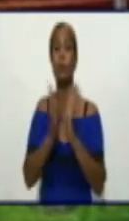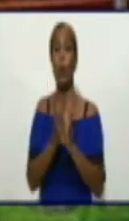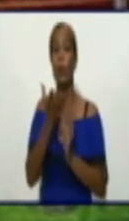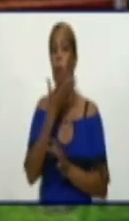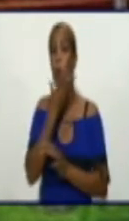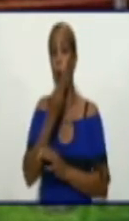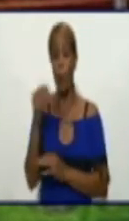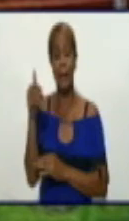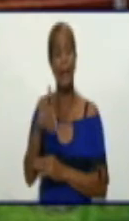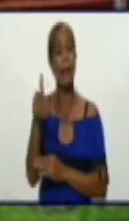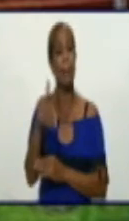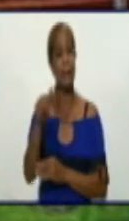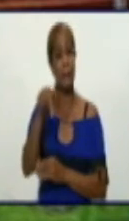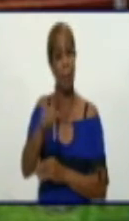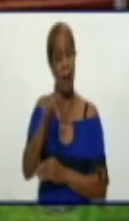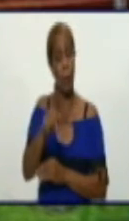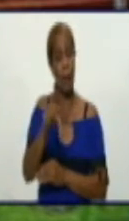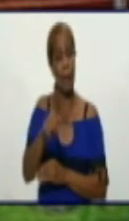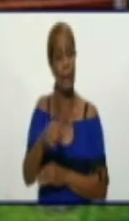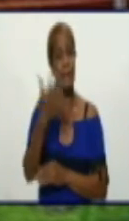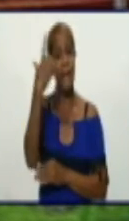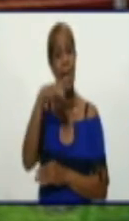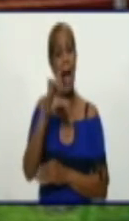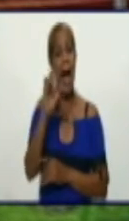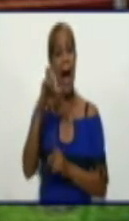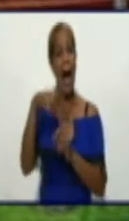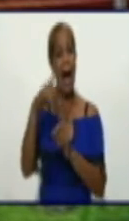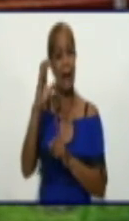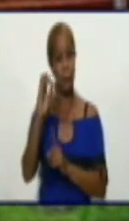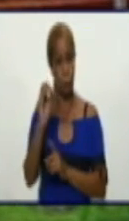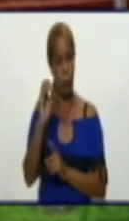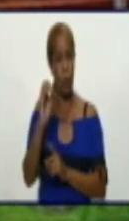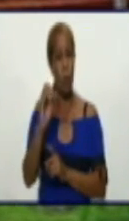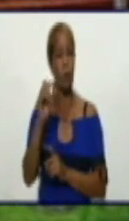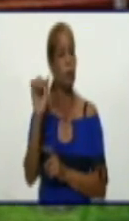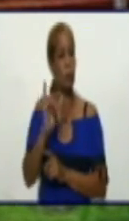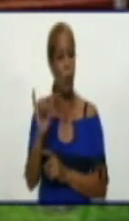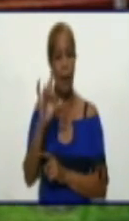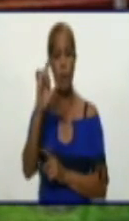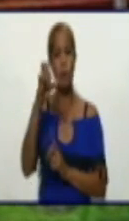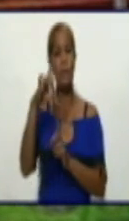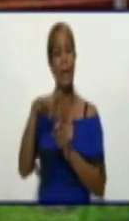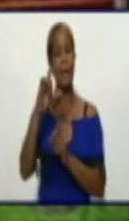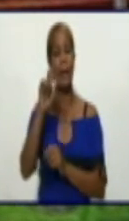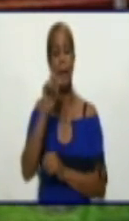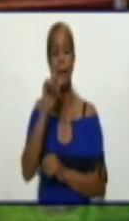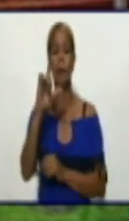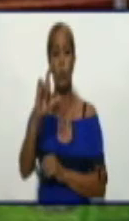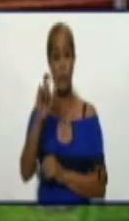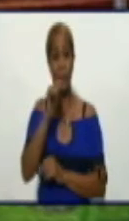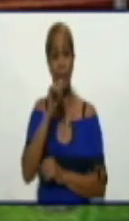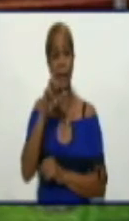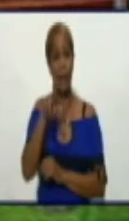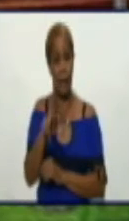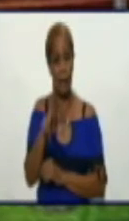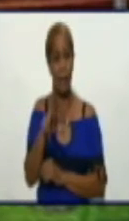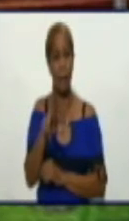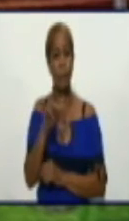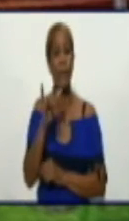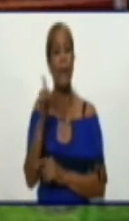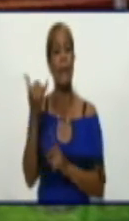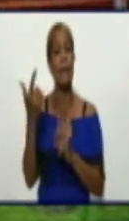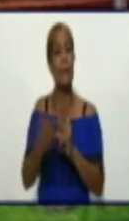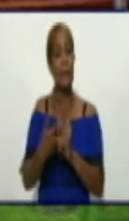la Unión de Jóvenes Comunistas en ese municipio, los comités de defensa de la revolución, y la labor que desplegaron los